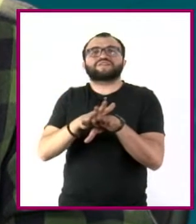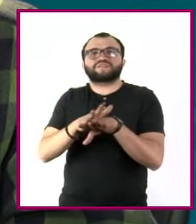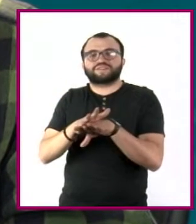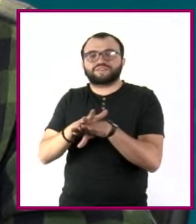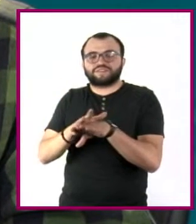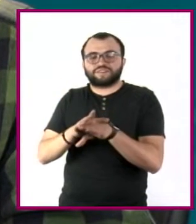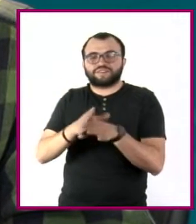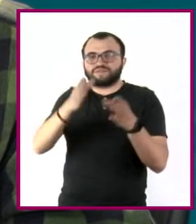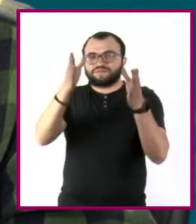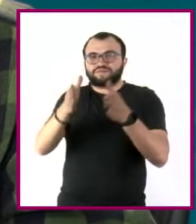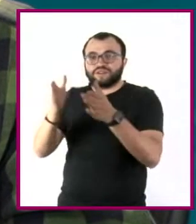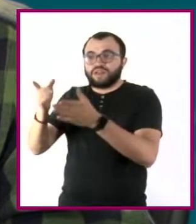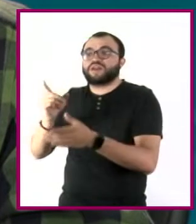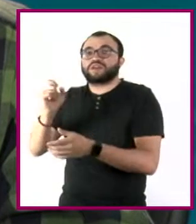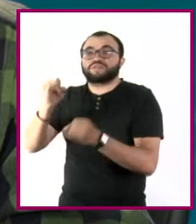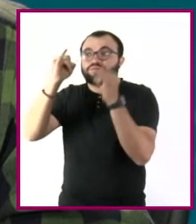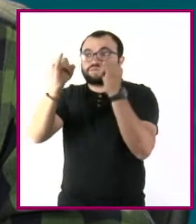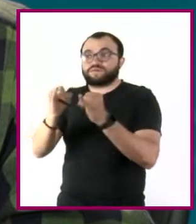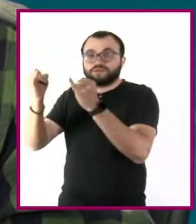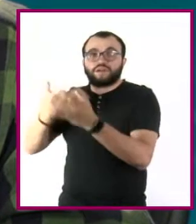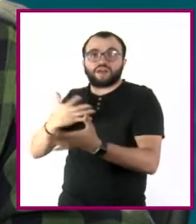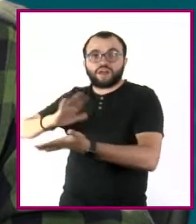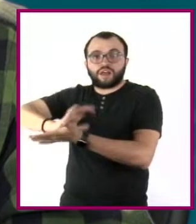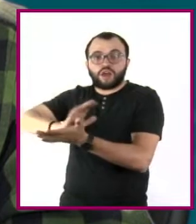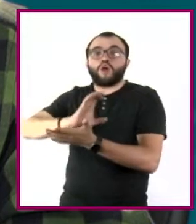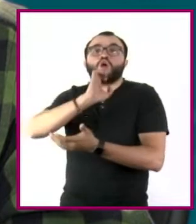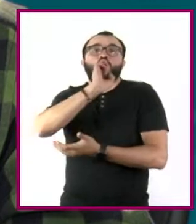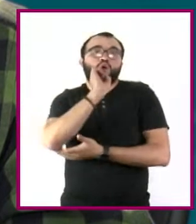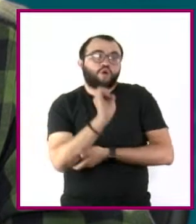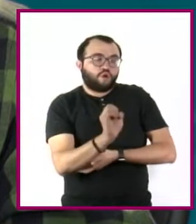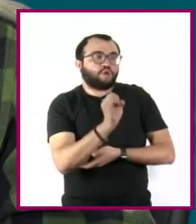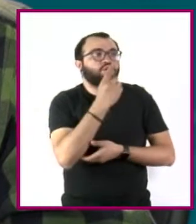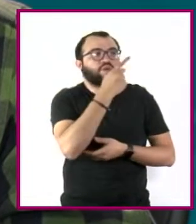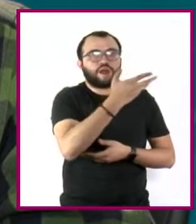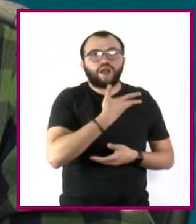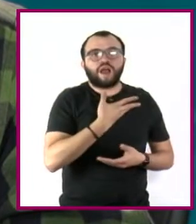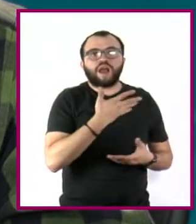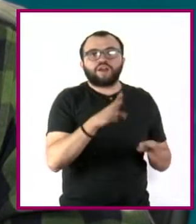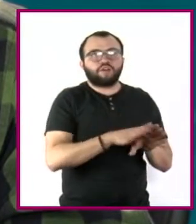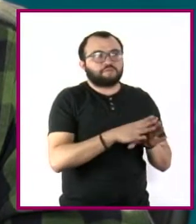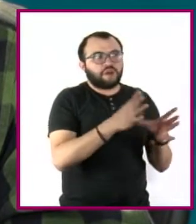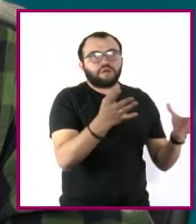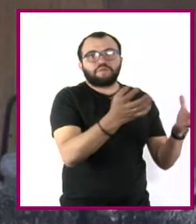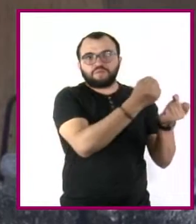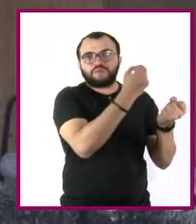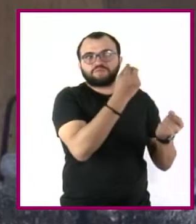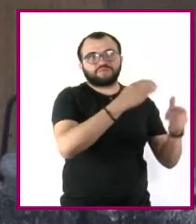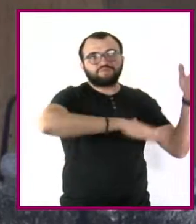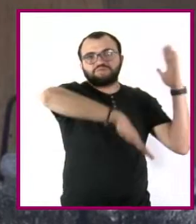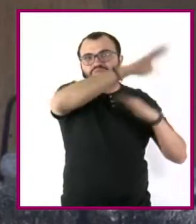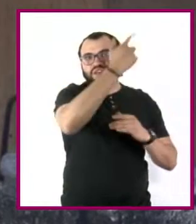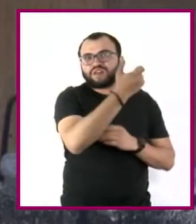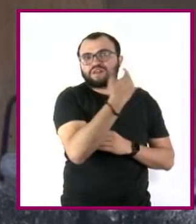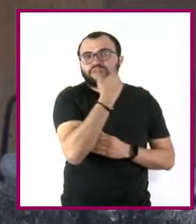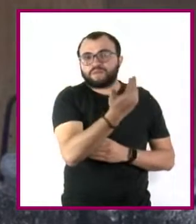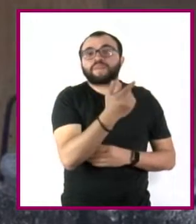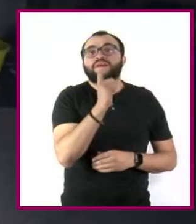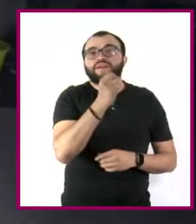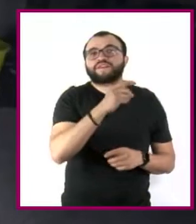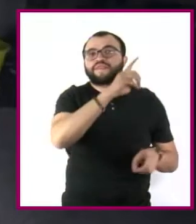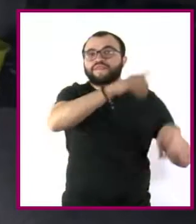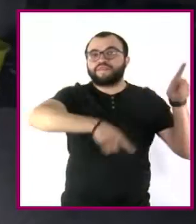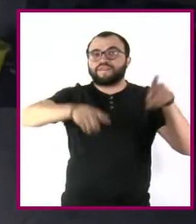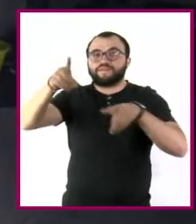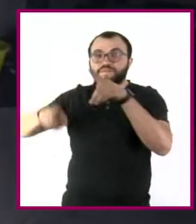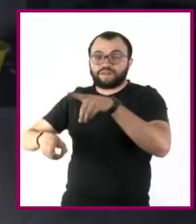cual cada individuo sufre opresión u ostenta privilegio de acuerdo con su pertenencia a múltiples categorías sociales. El racismo no solo se ejerce